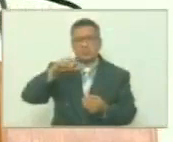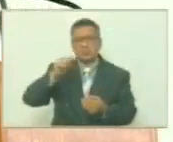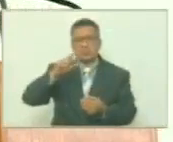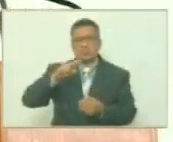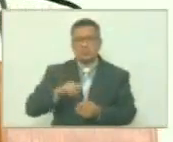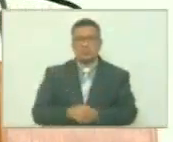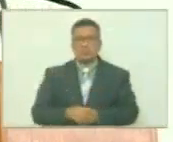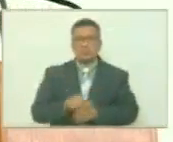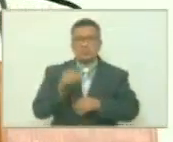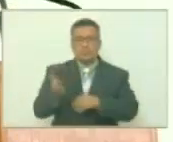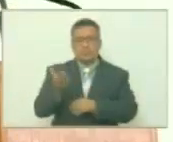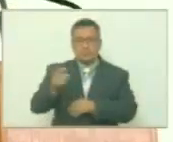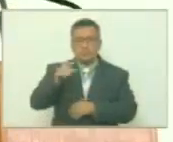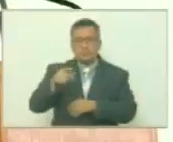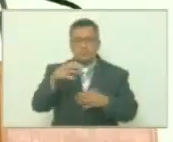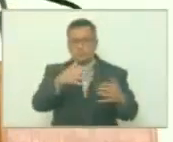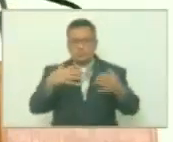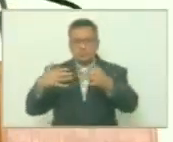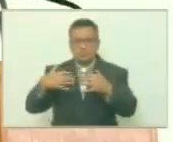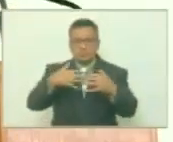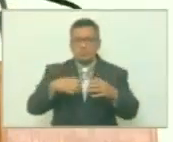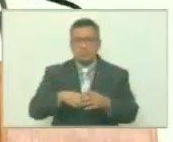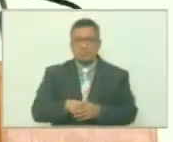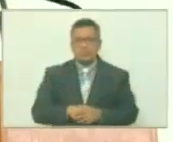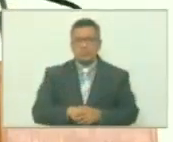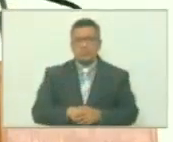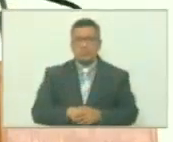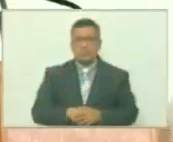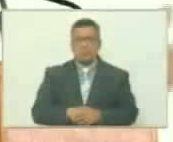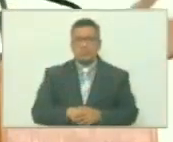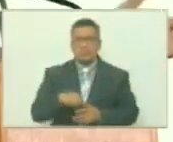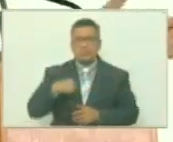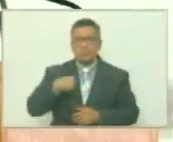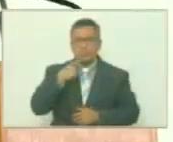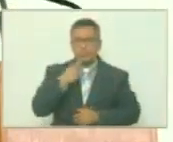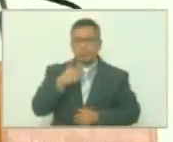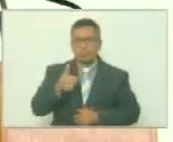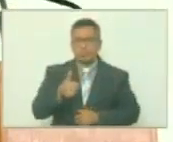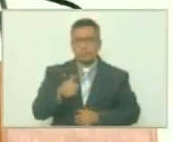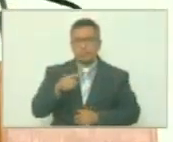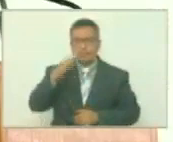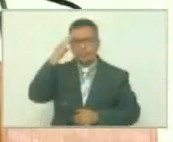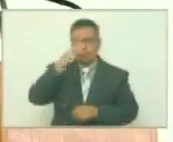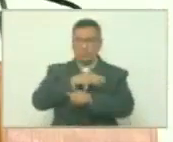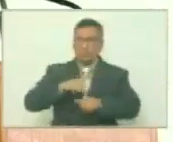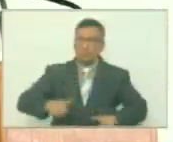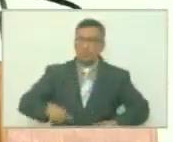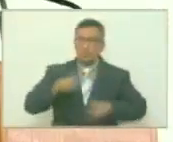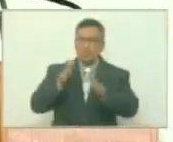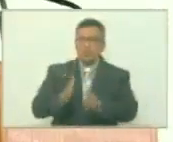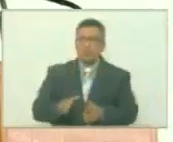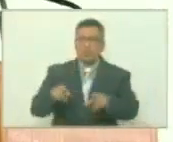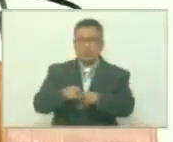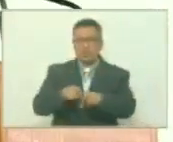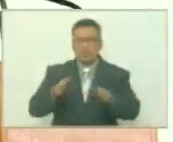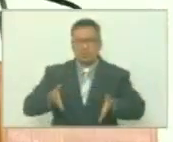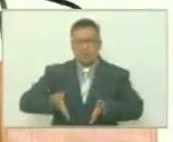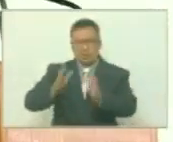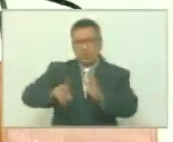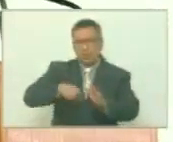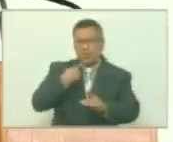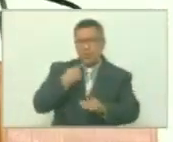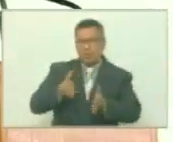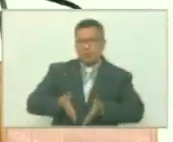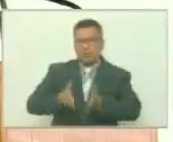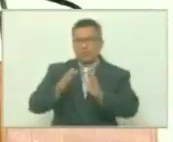De relevancia de esta batalla, como bien decía el almirante Alessandrello, en una simetría yo puedo decir que